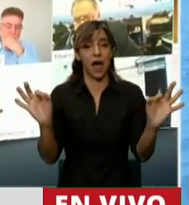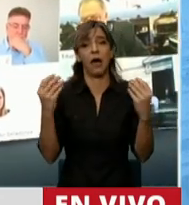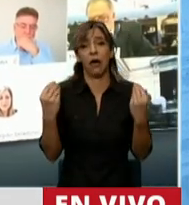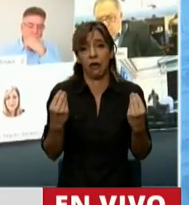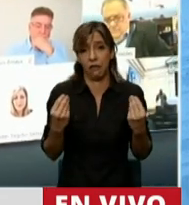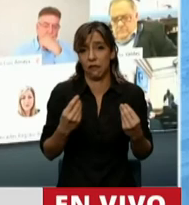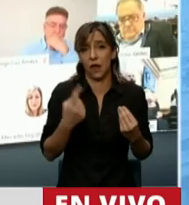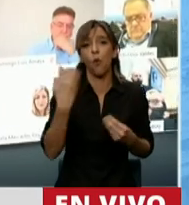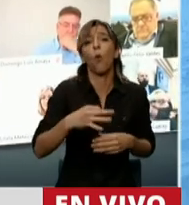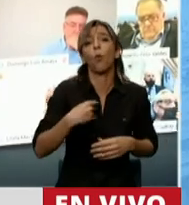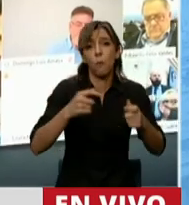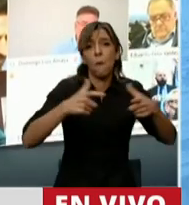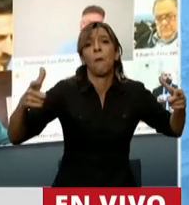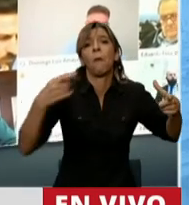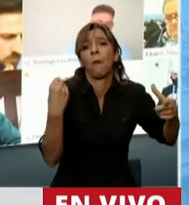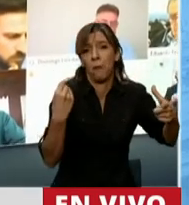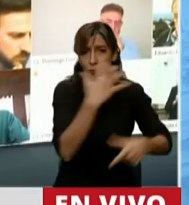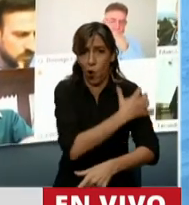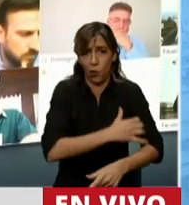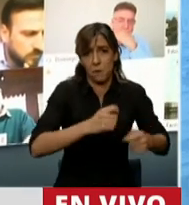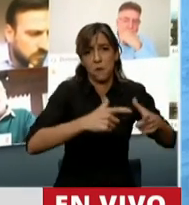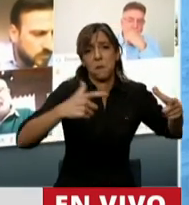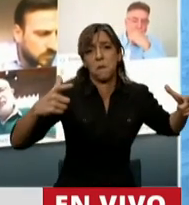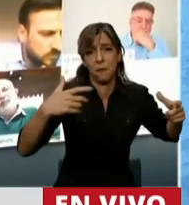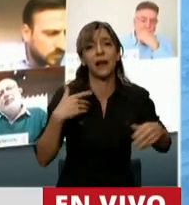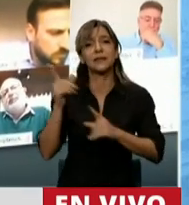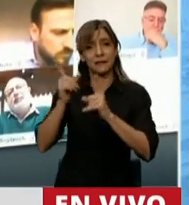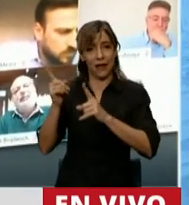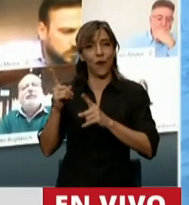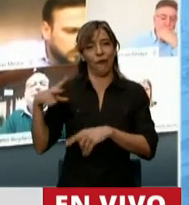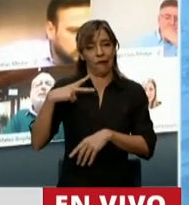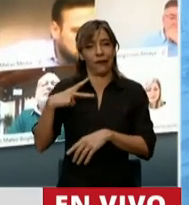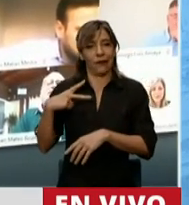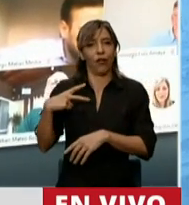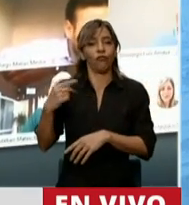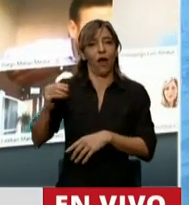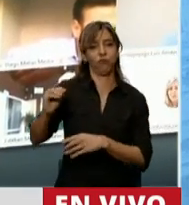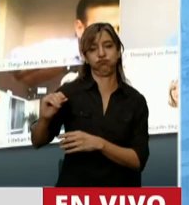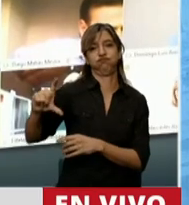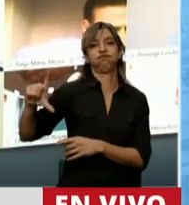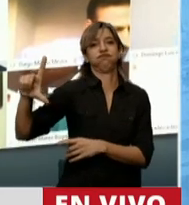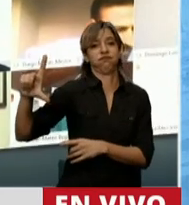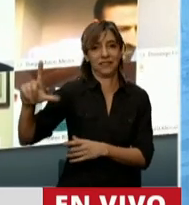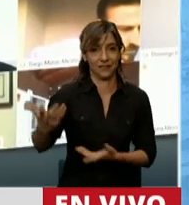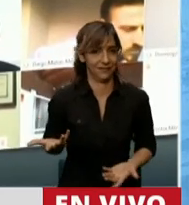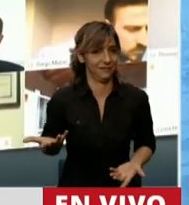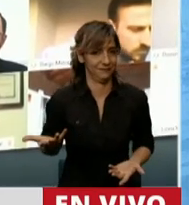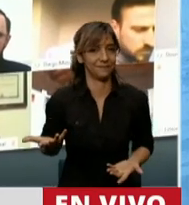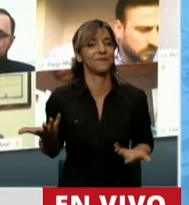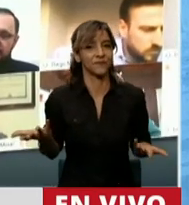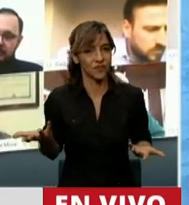personales de gente que como incluidos los miembros del gabinete, en lugar de que esa fortuna